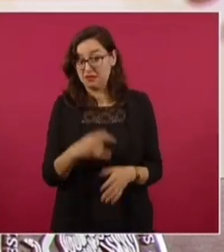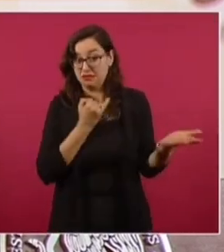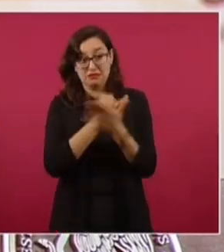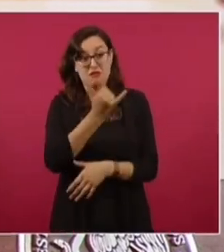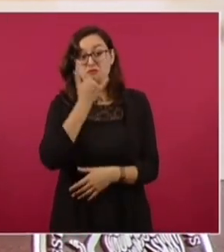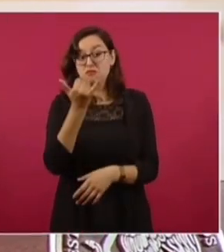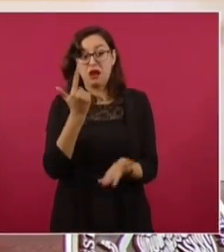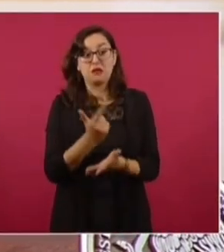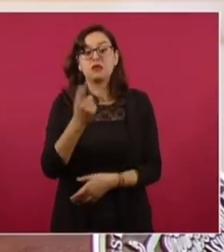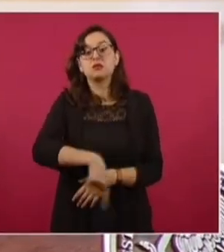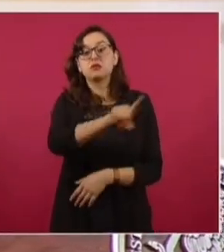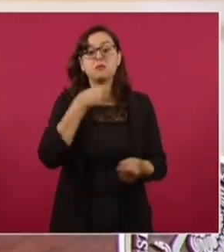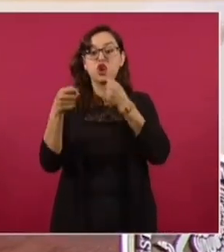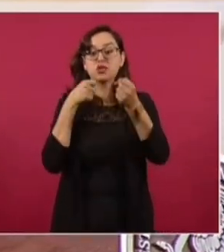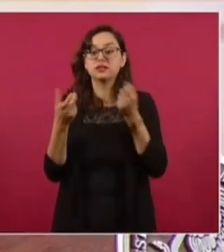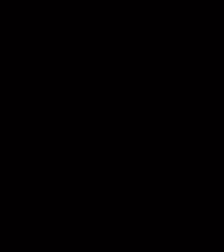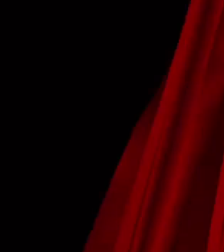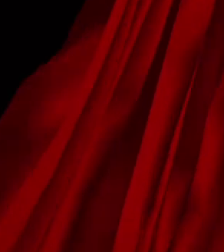la aplaudieron.